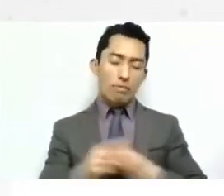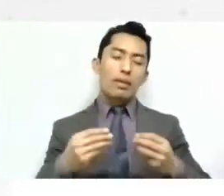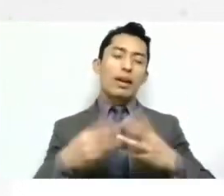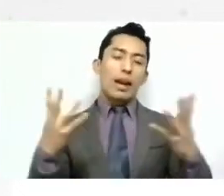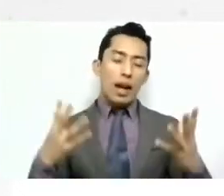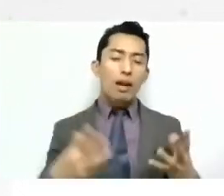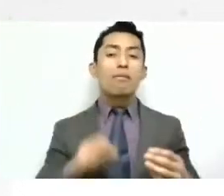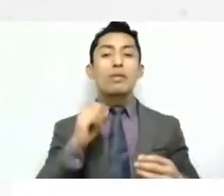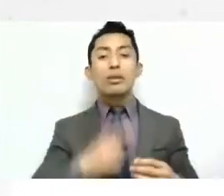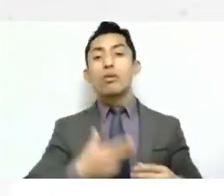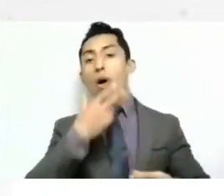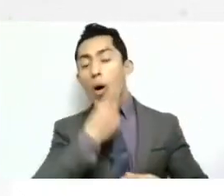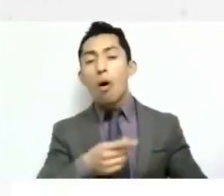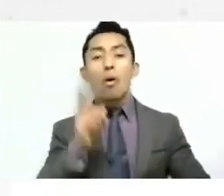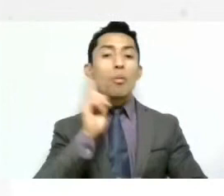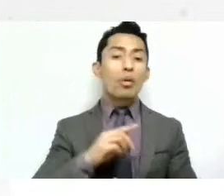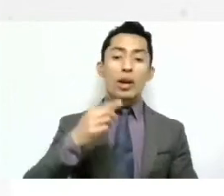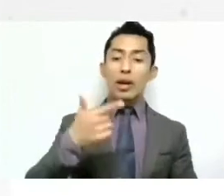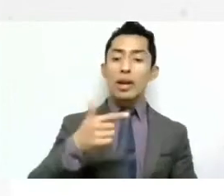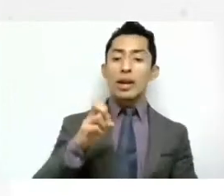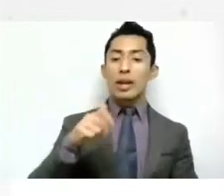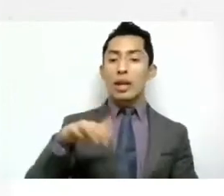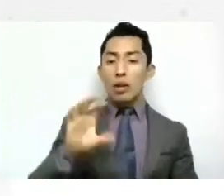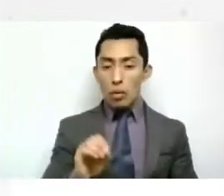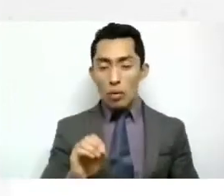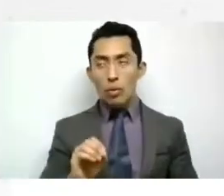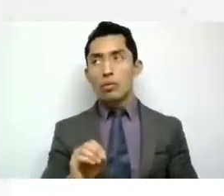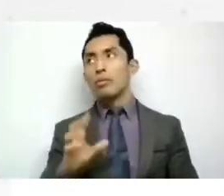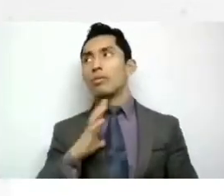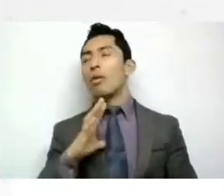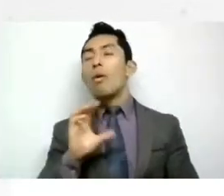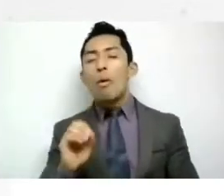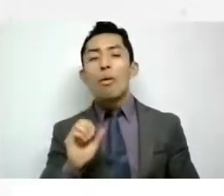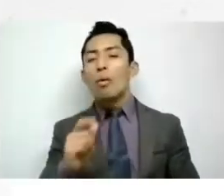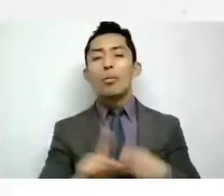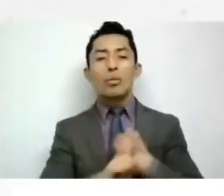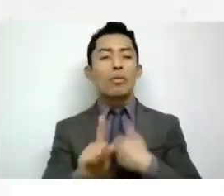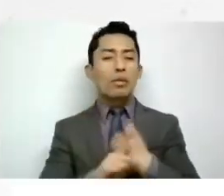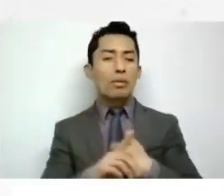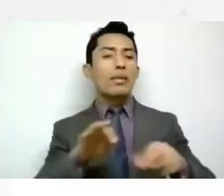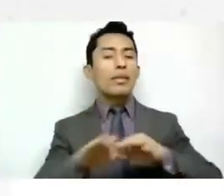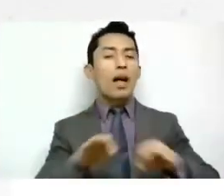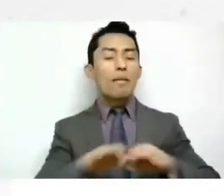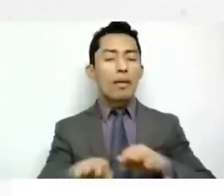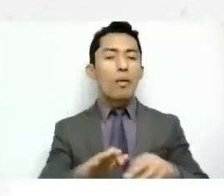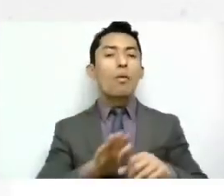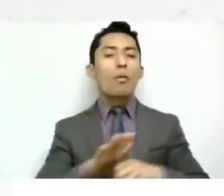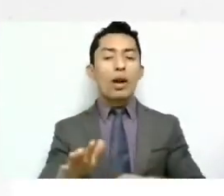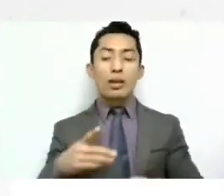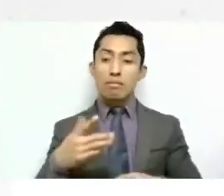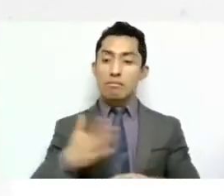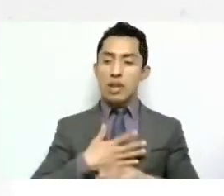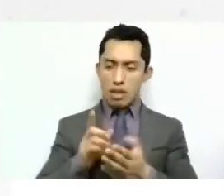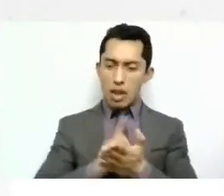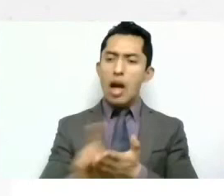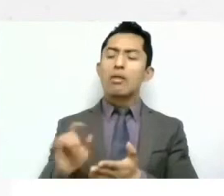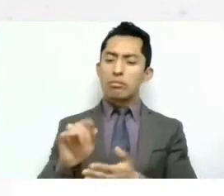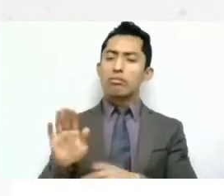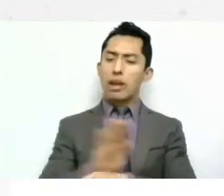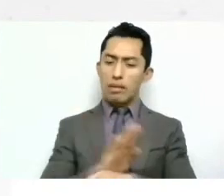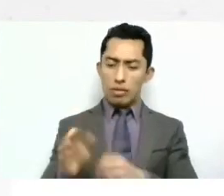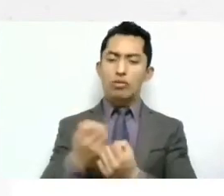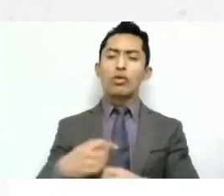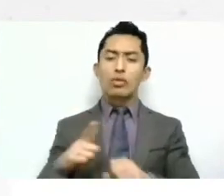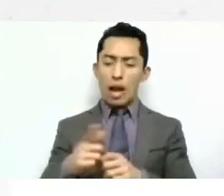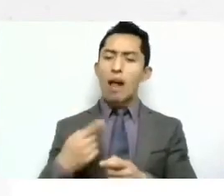de género, hay cuestiones también de relaciones laborales, de quienes tienen derecho a esta prestación de seguridad social